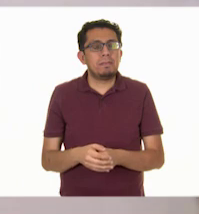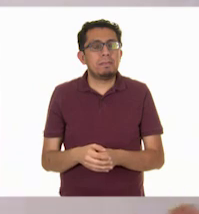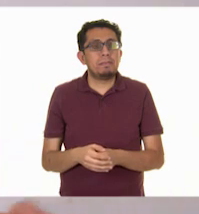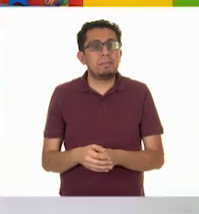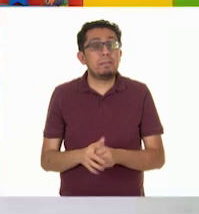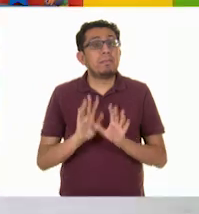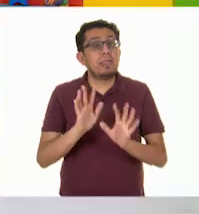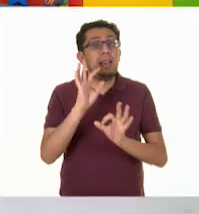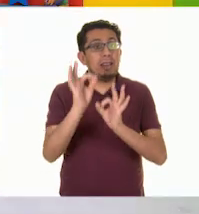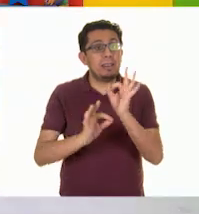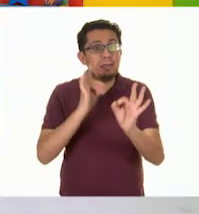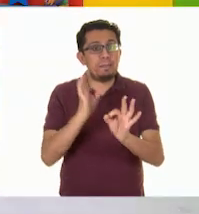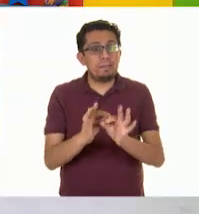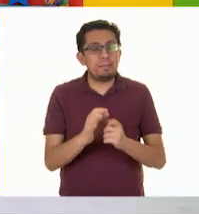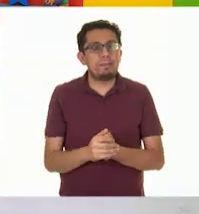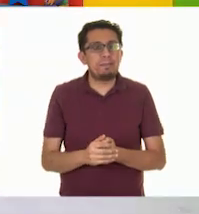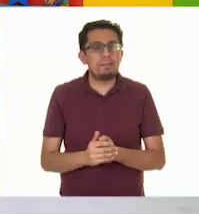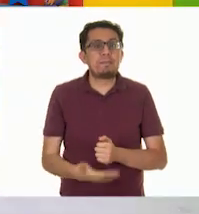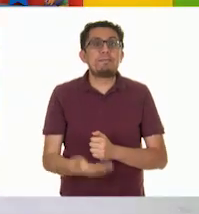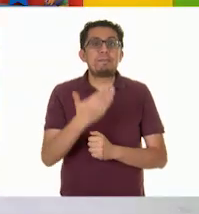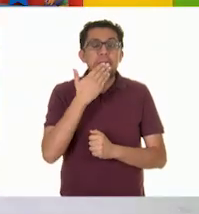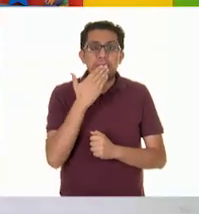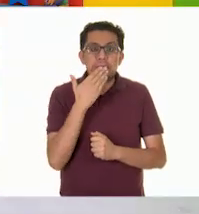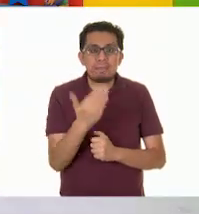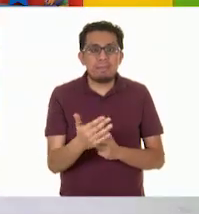Listo. Muy bien.